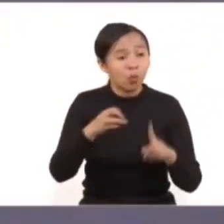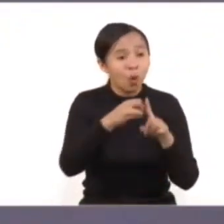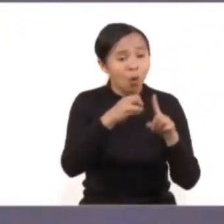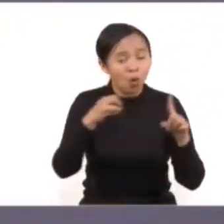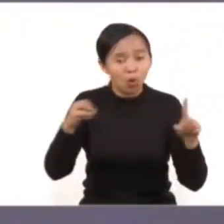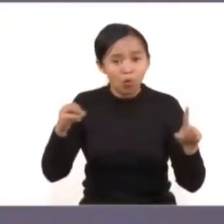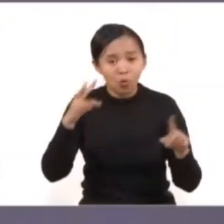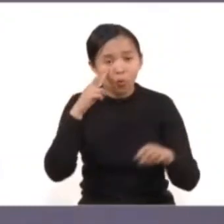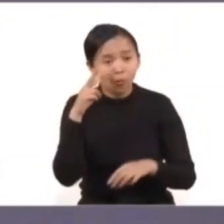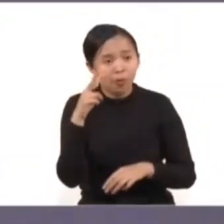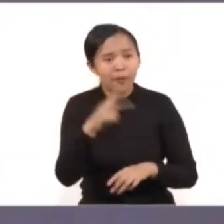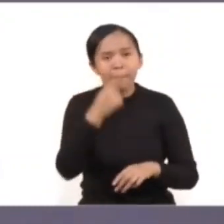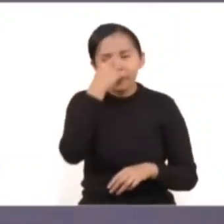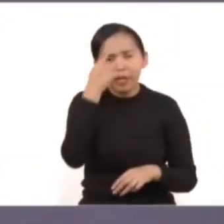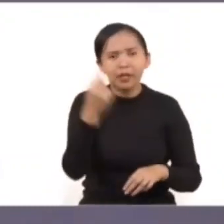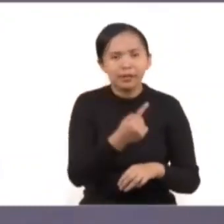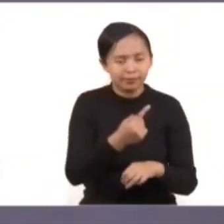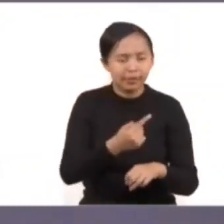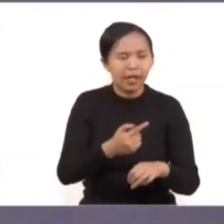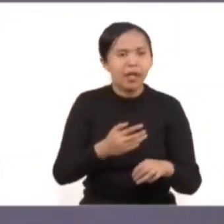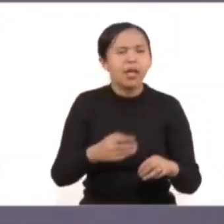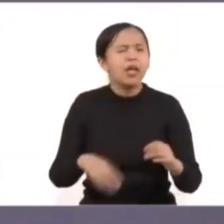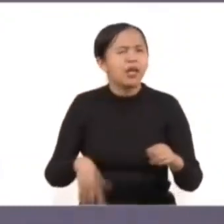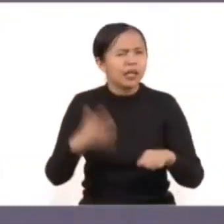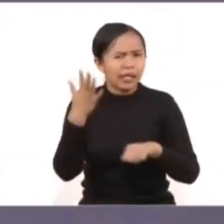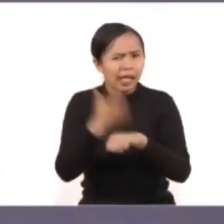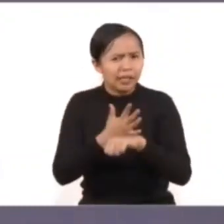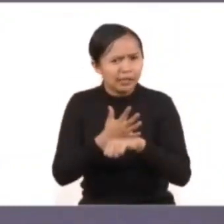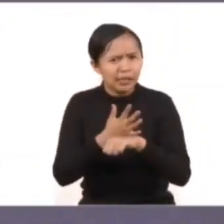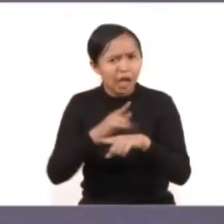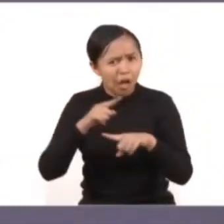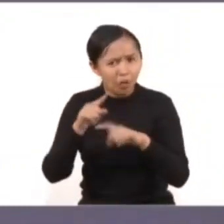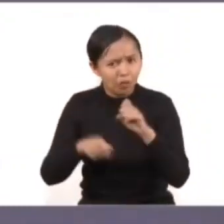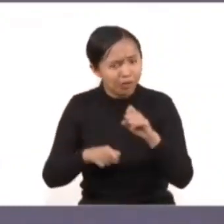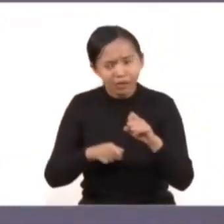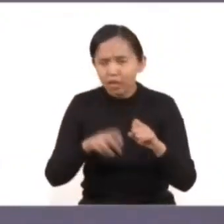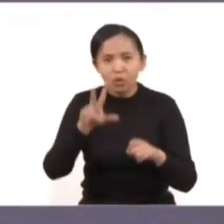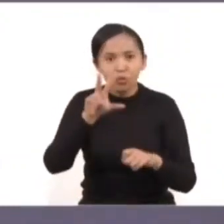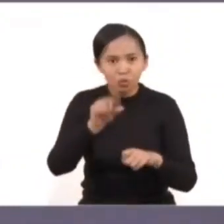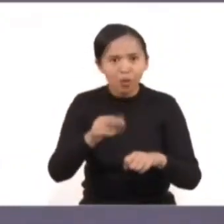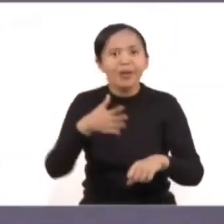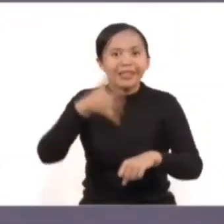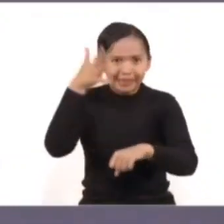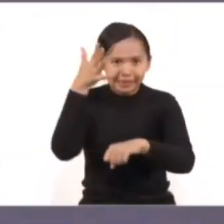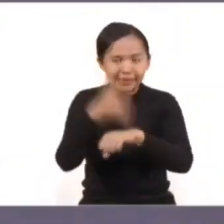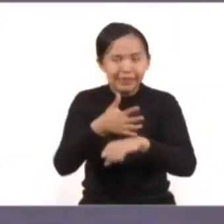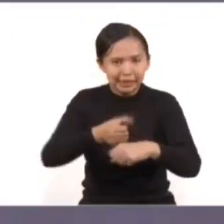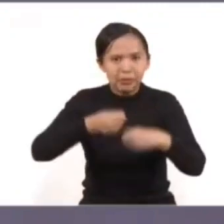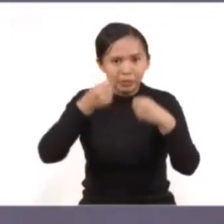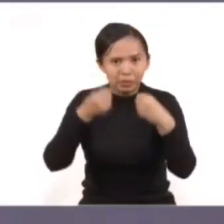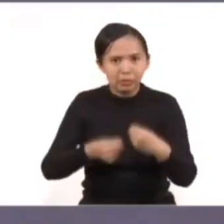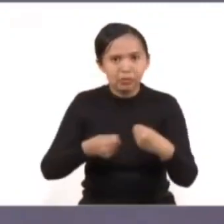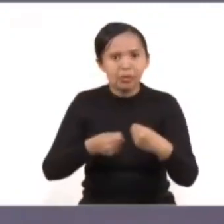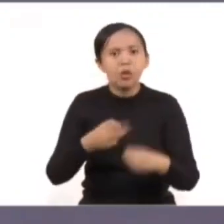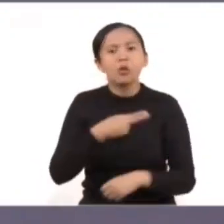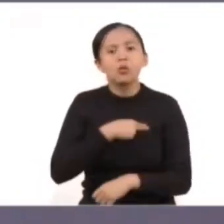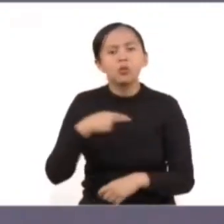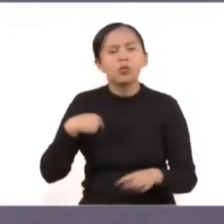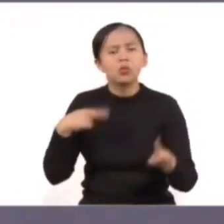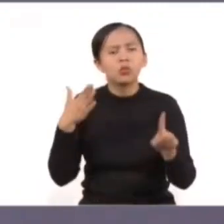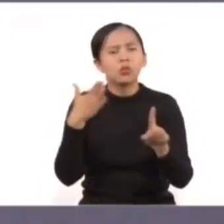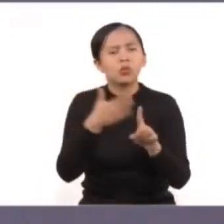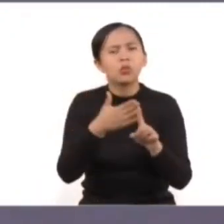para reducir la impunidad en delitos de violencia contra las mujeres. Hemos logrado enfocar